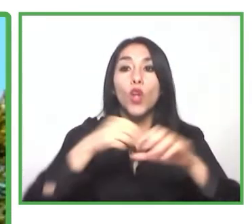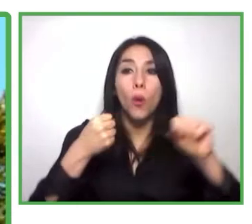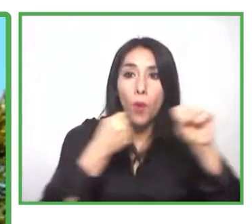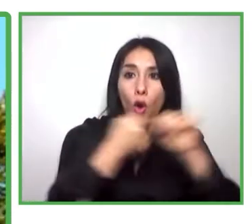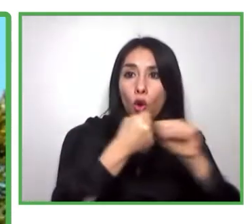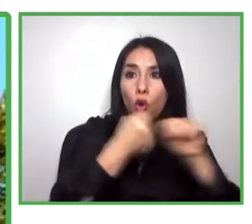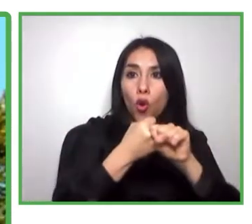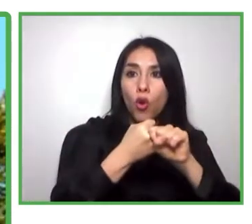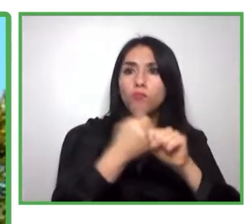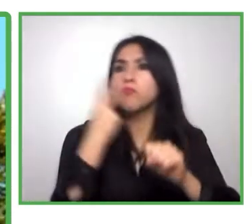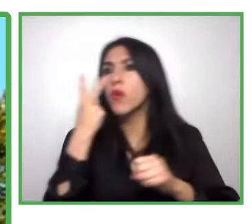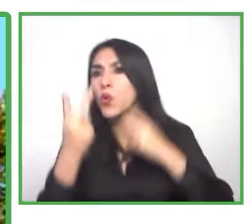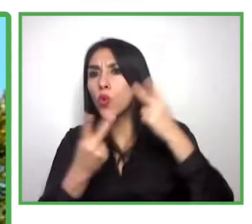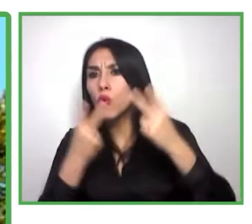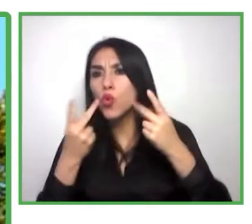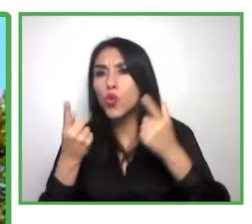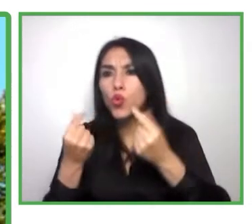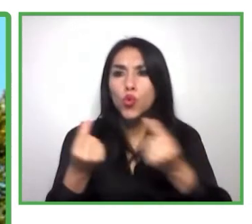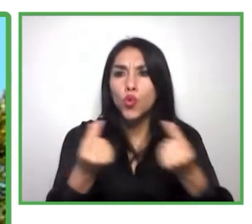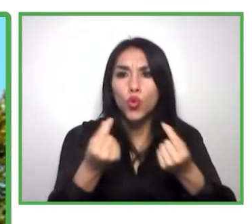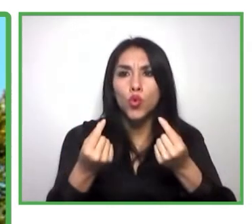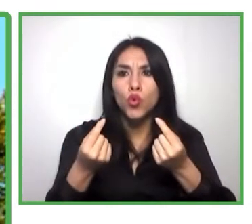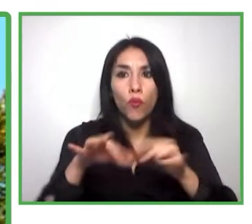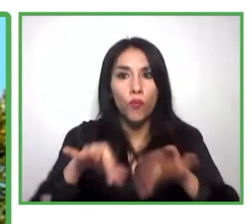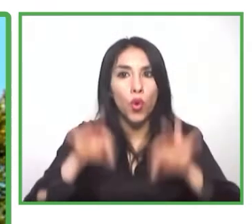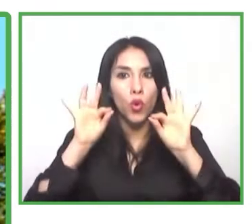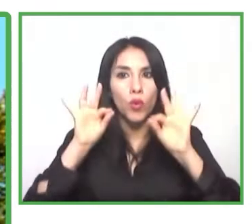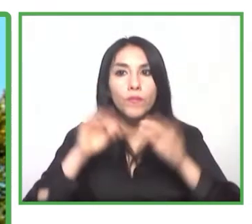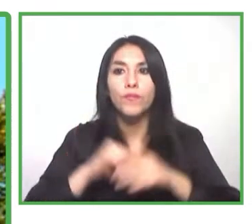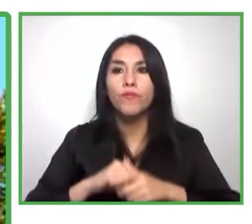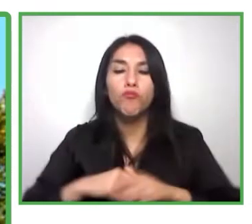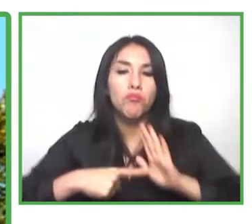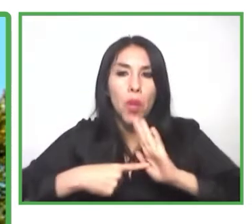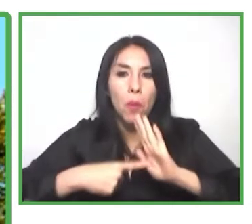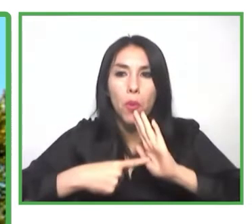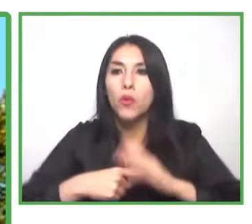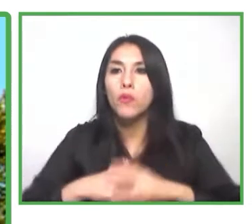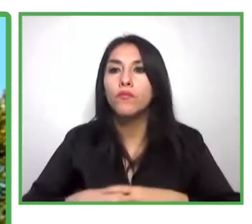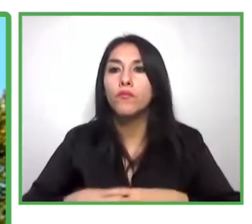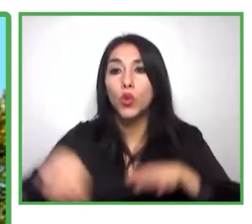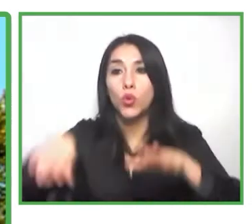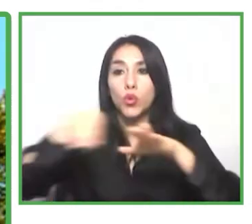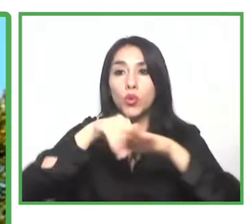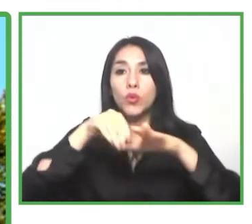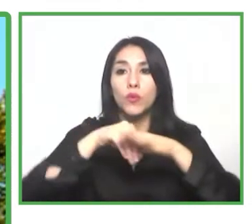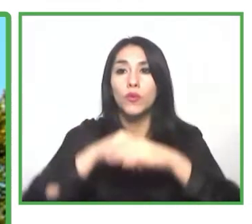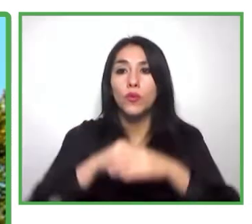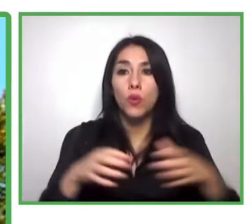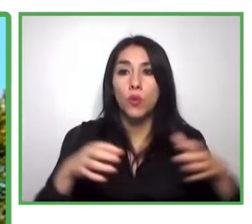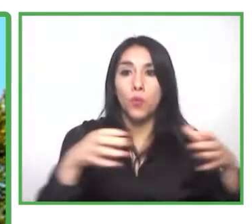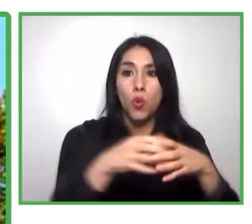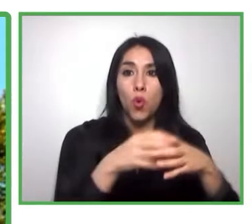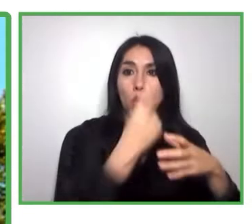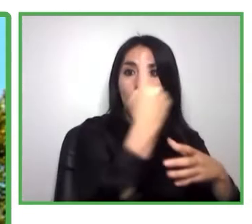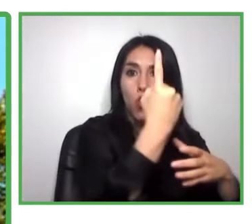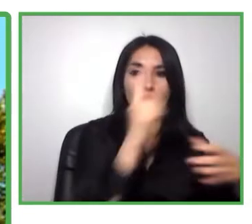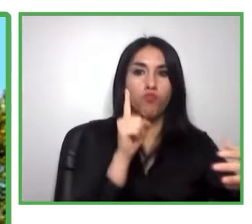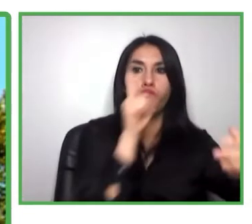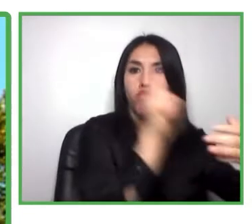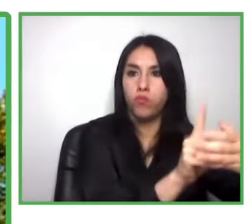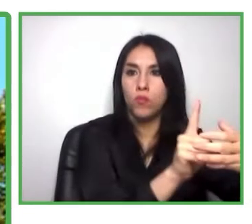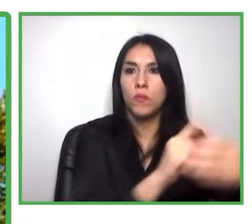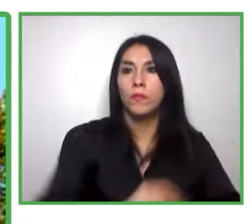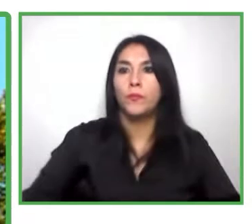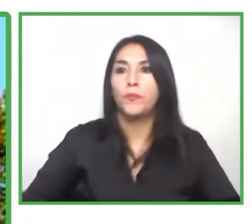inclusión, pero como parte de la sociedad, hasta dejar de hablar de inclusión. Hasta ahí no vamos a parar en seguir